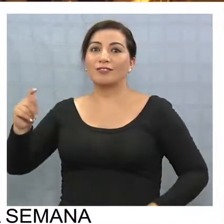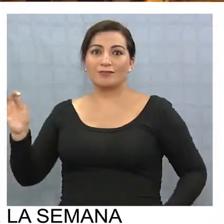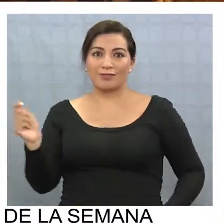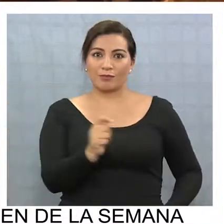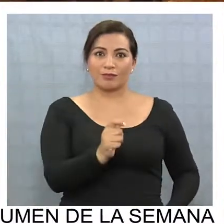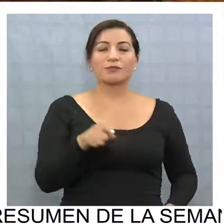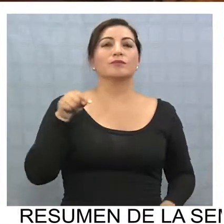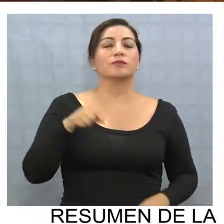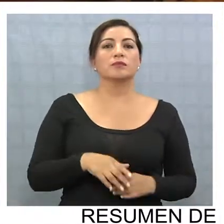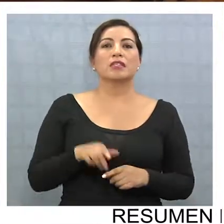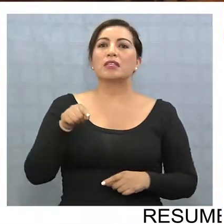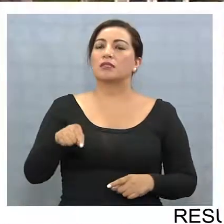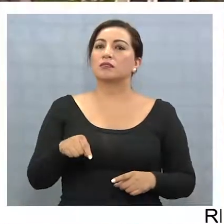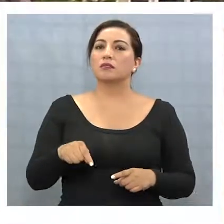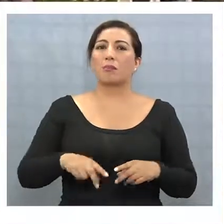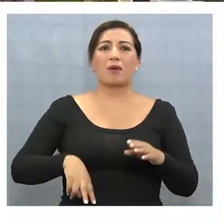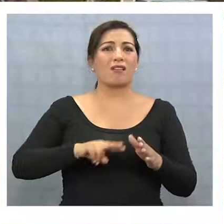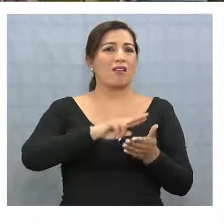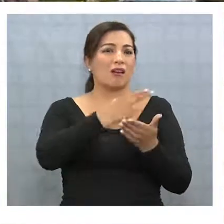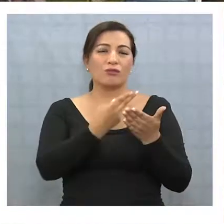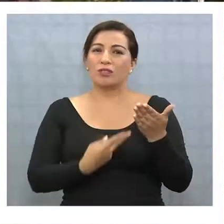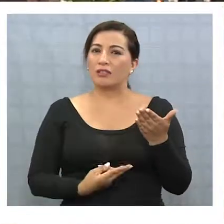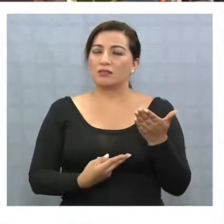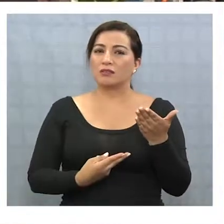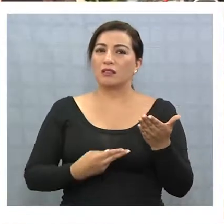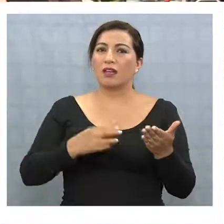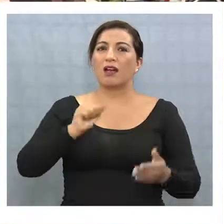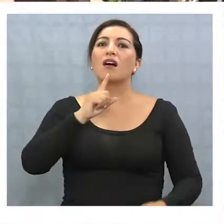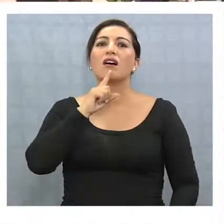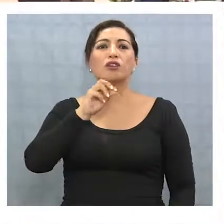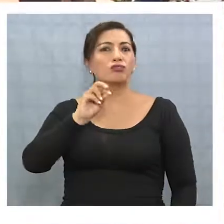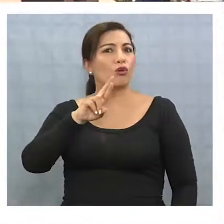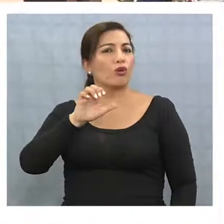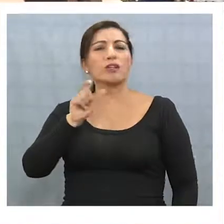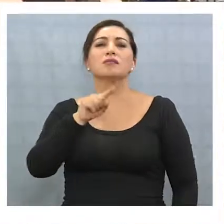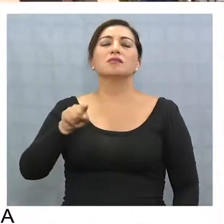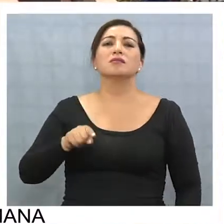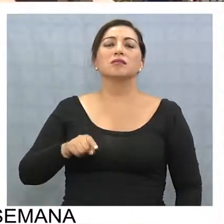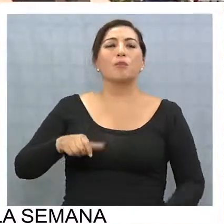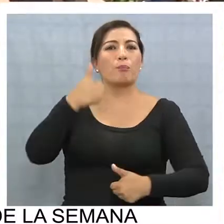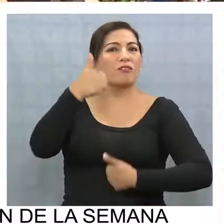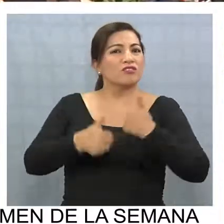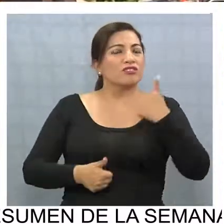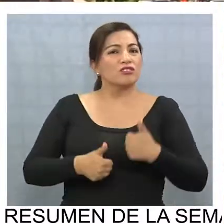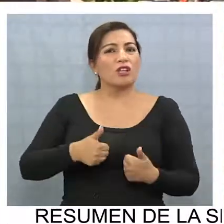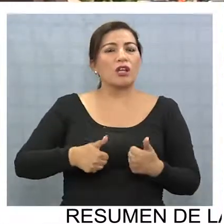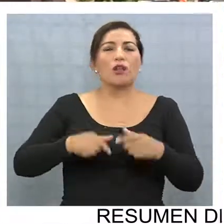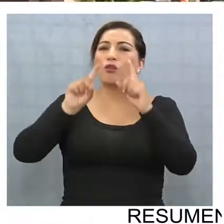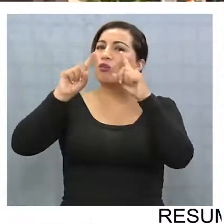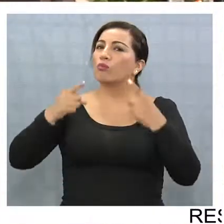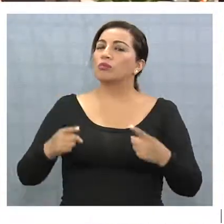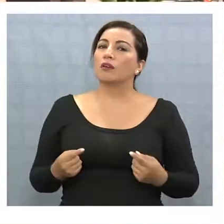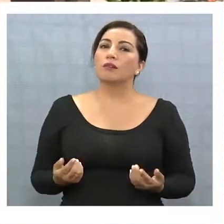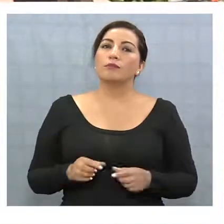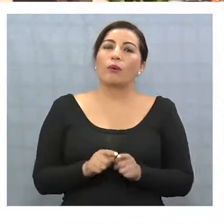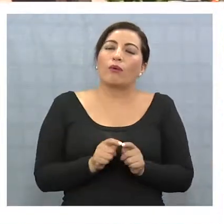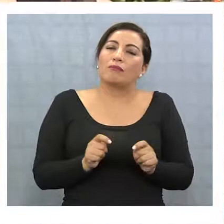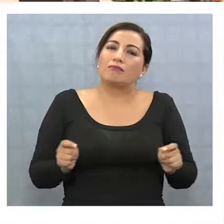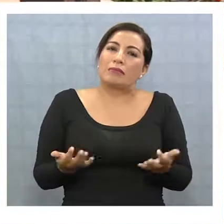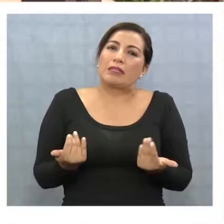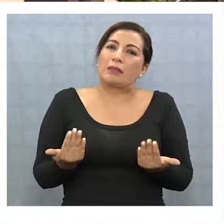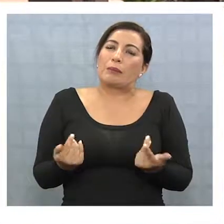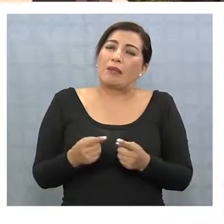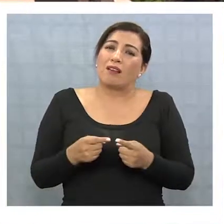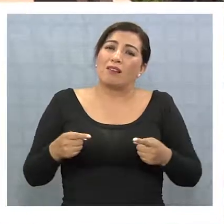impacto es tremendo y para los artes mayores, para ya los actores profesionales, los músicos profesionales, esto es de larga espera. Esto no